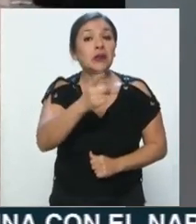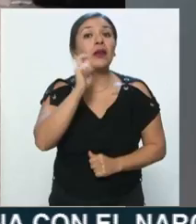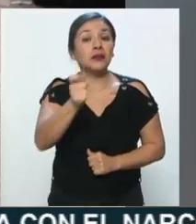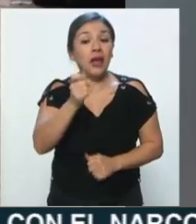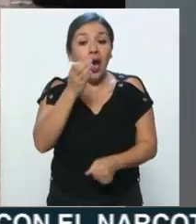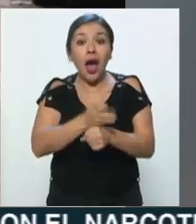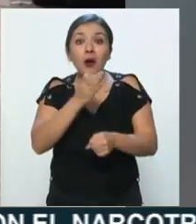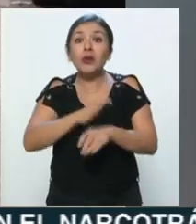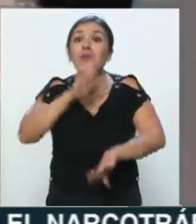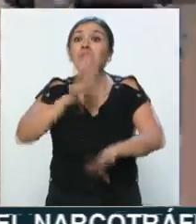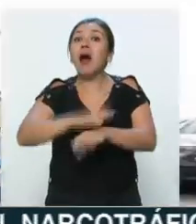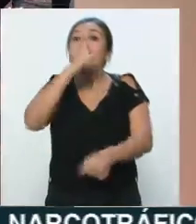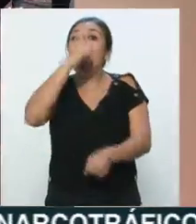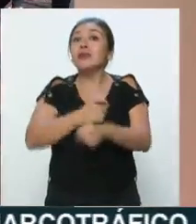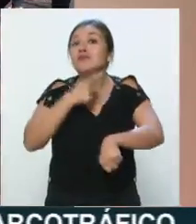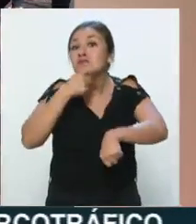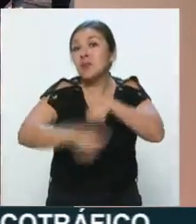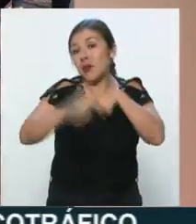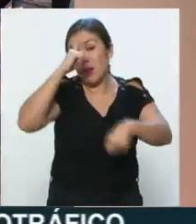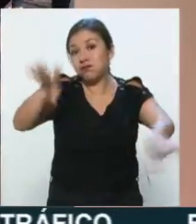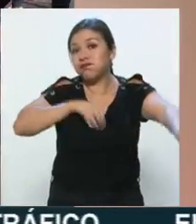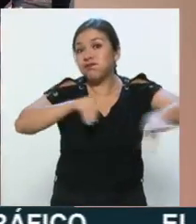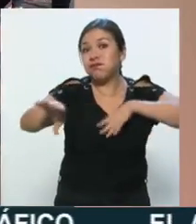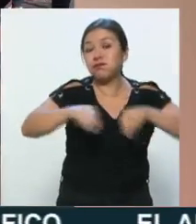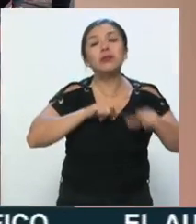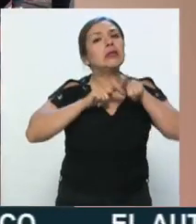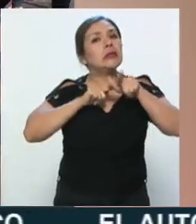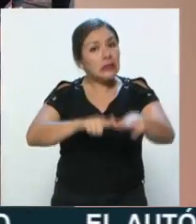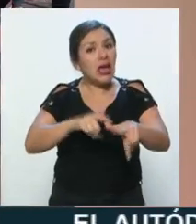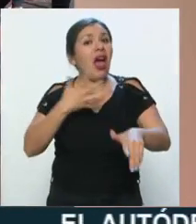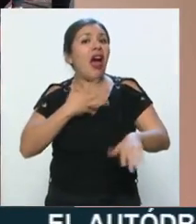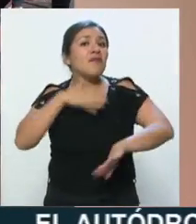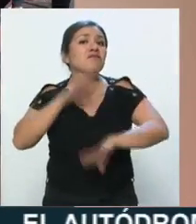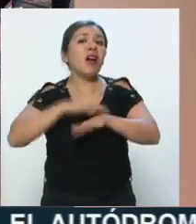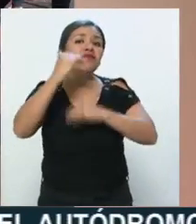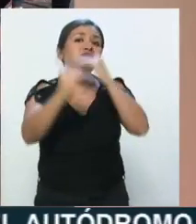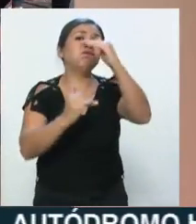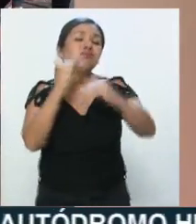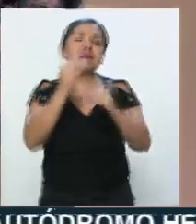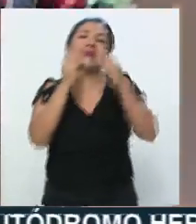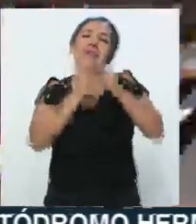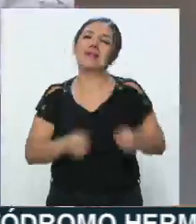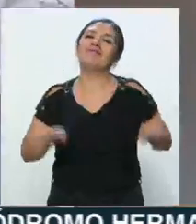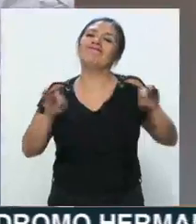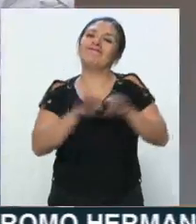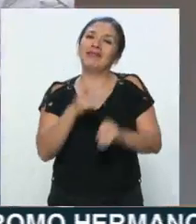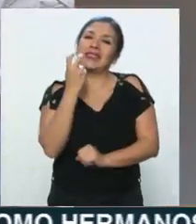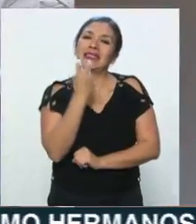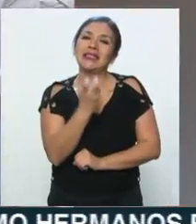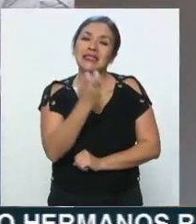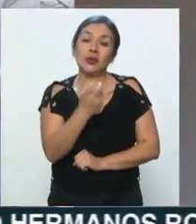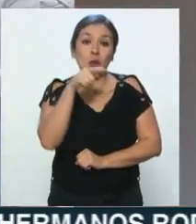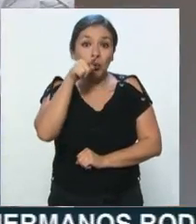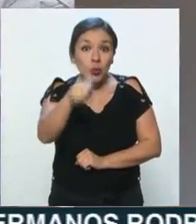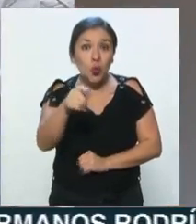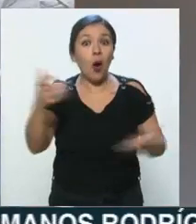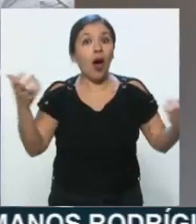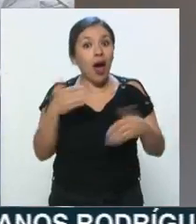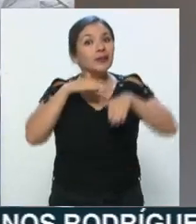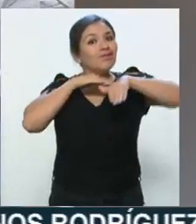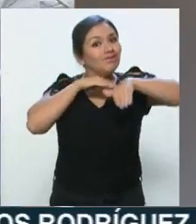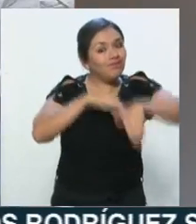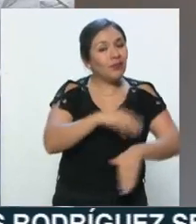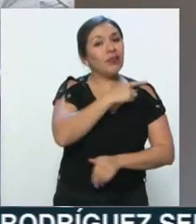en la etapa de mayores contagios. Se van a seguir registrando y es importante, por supuesto, que usted haga